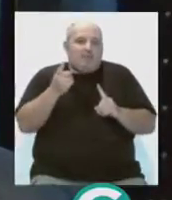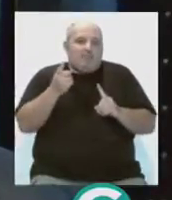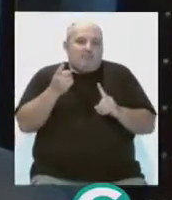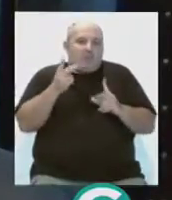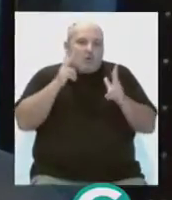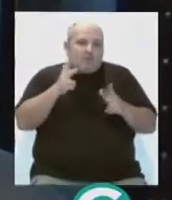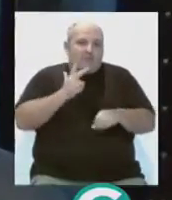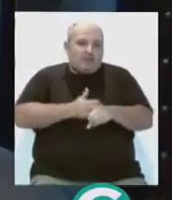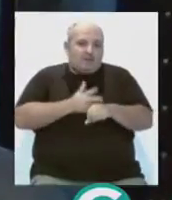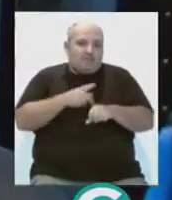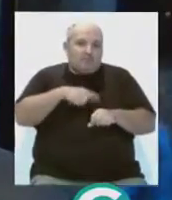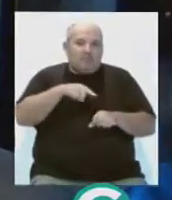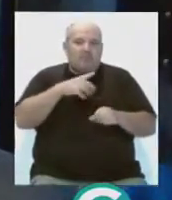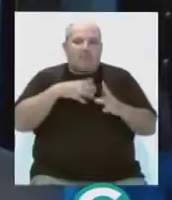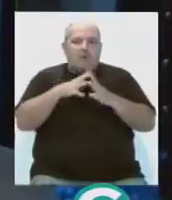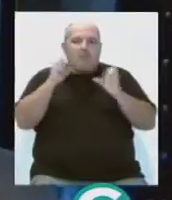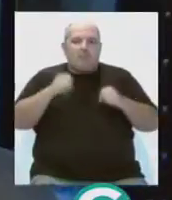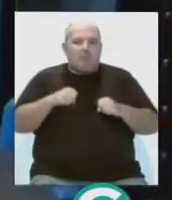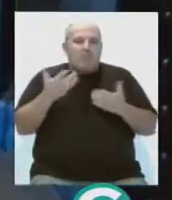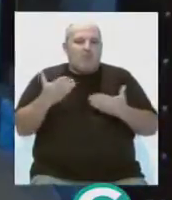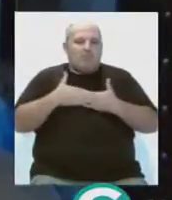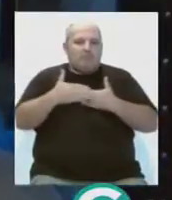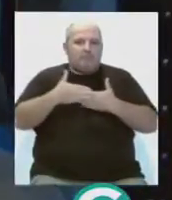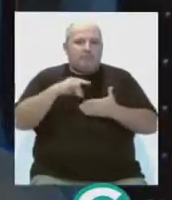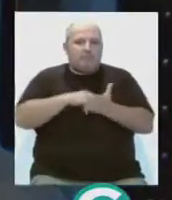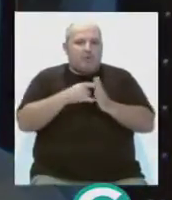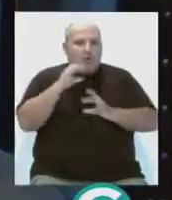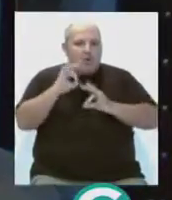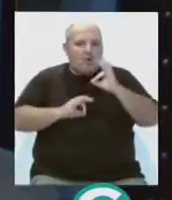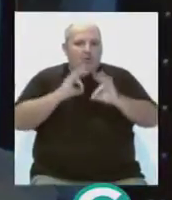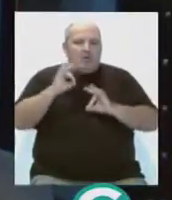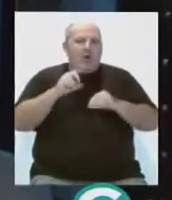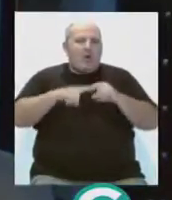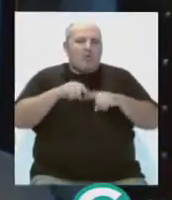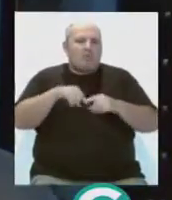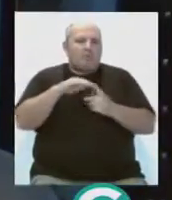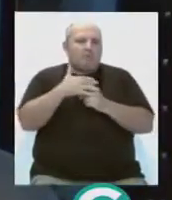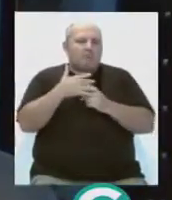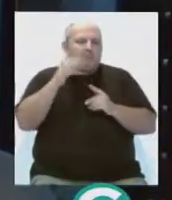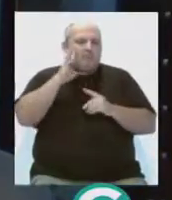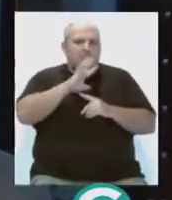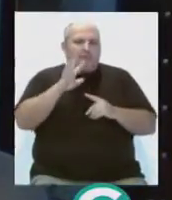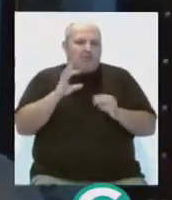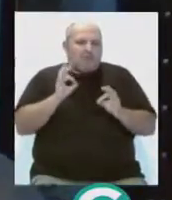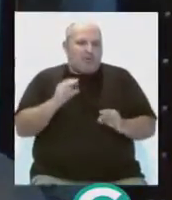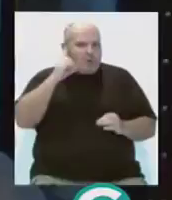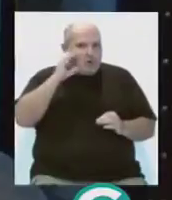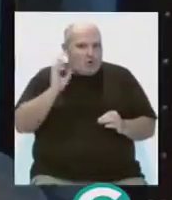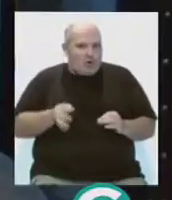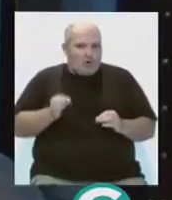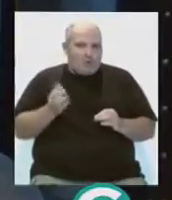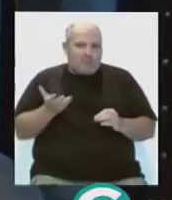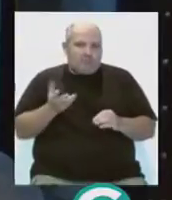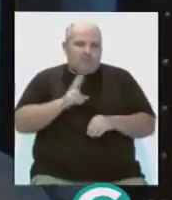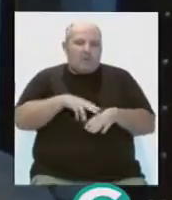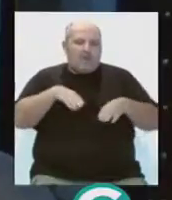hosteleros de la zona, se ha acordado con ellos cuál va a ser esa planificación e incluso algunas cuestiones que plantearon que nos parecen de sentido común y lógica que la propia